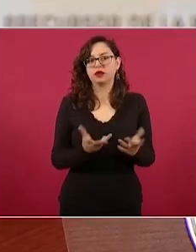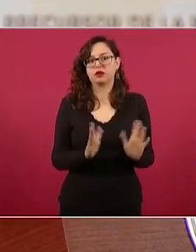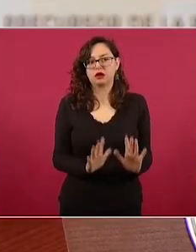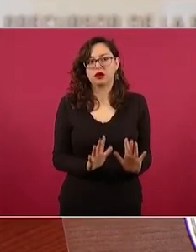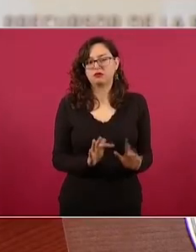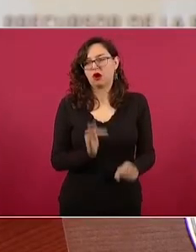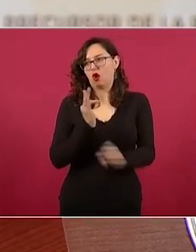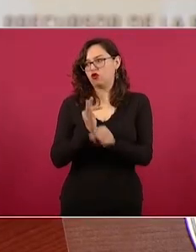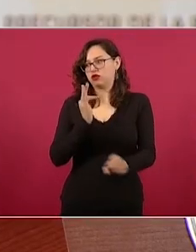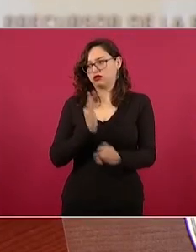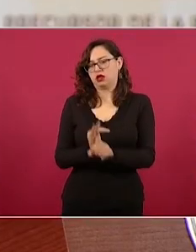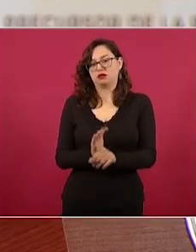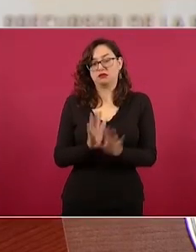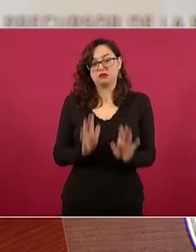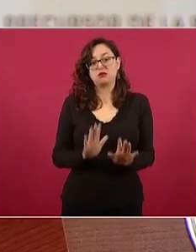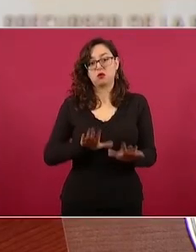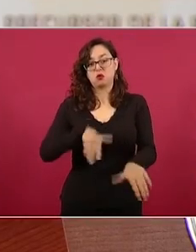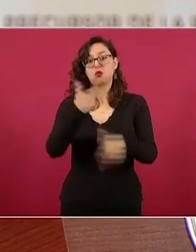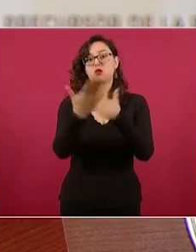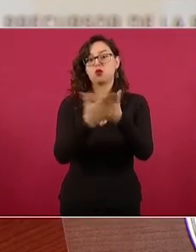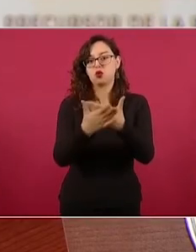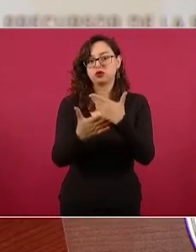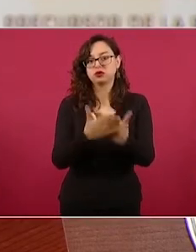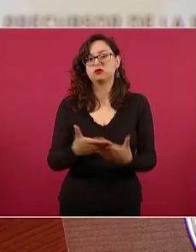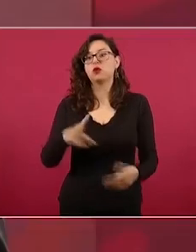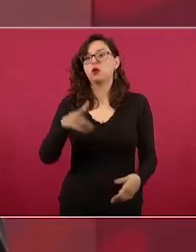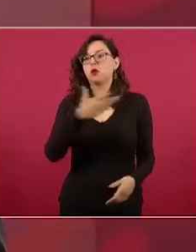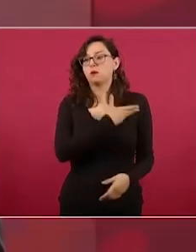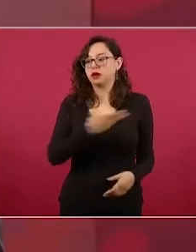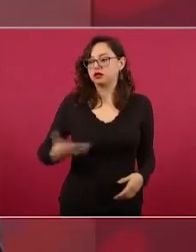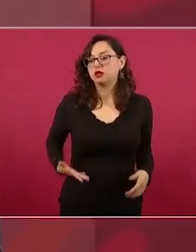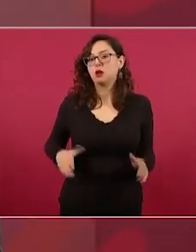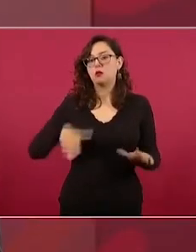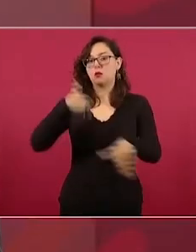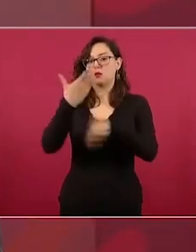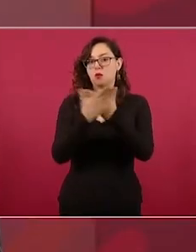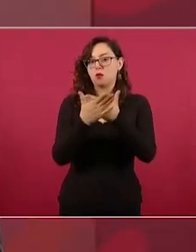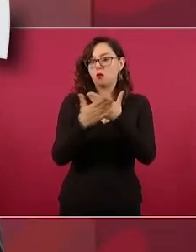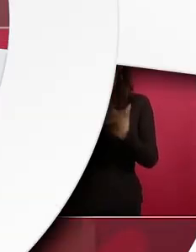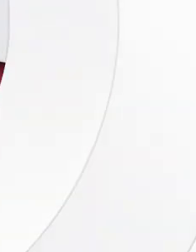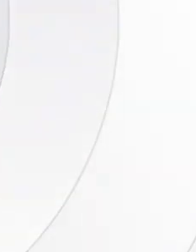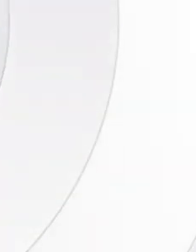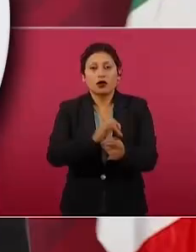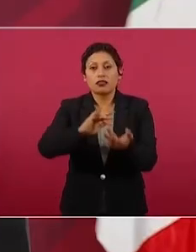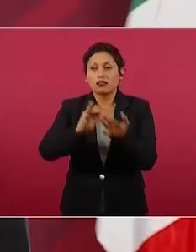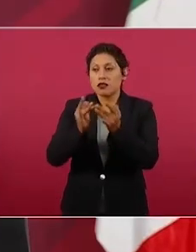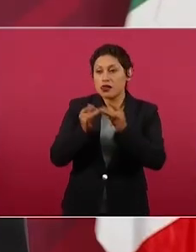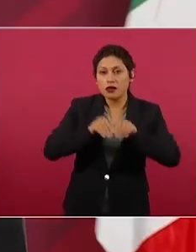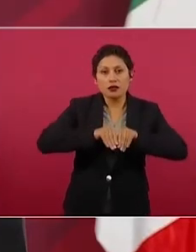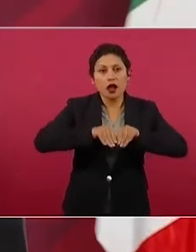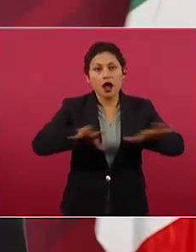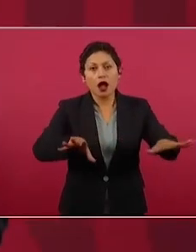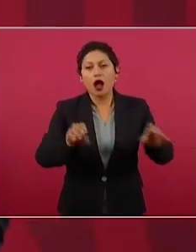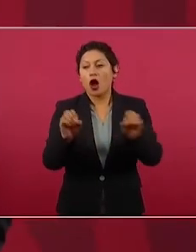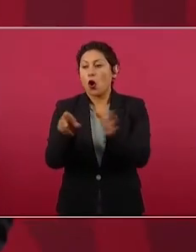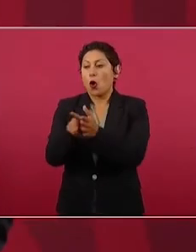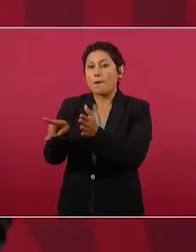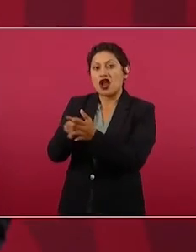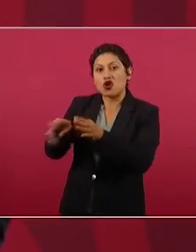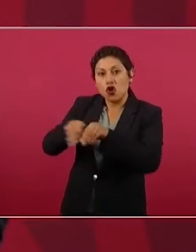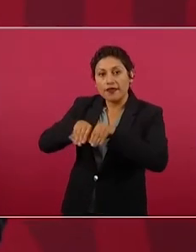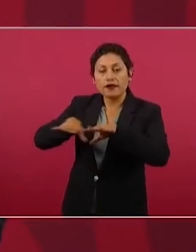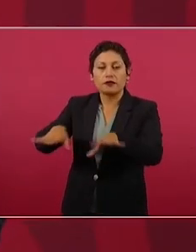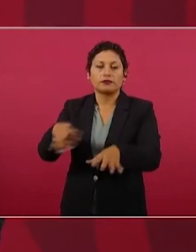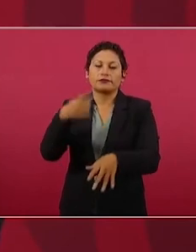otro gobierno ya tome una decisión de fondo que si el presidente